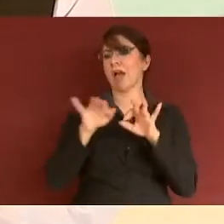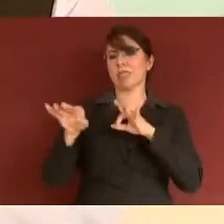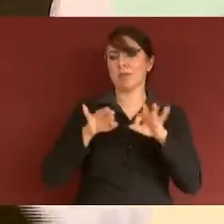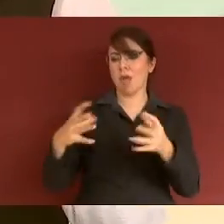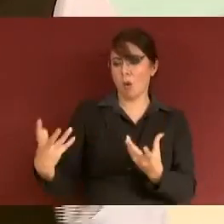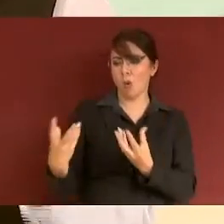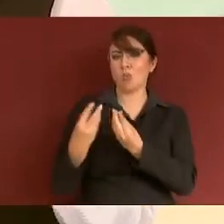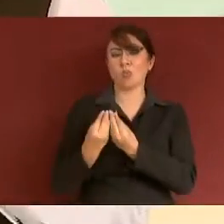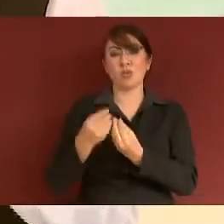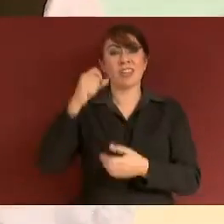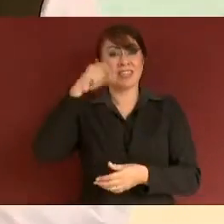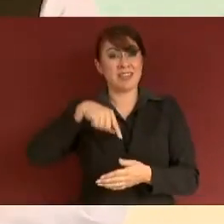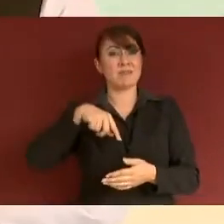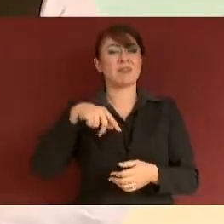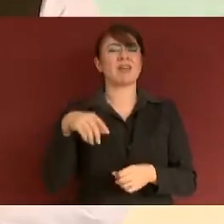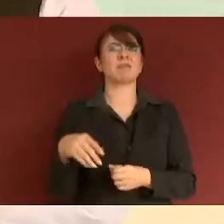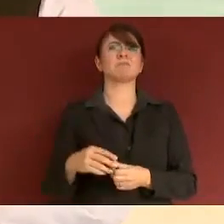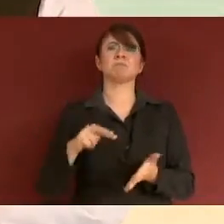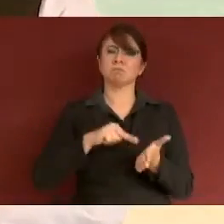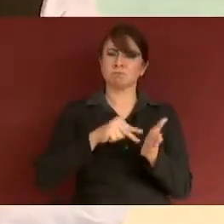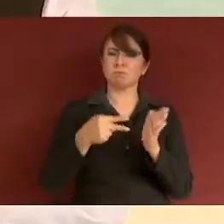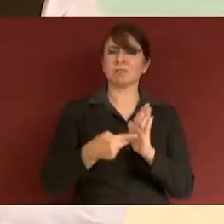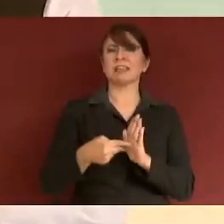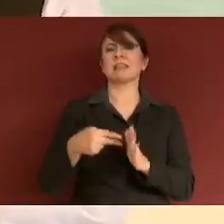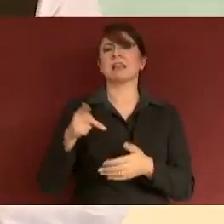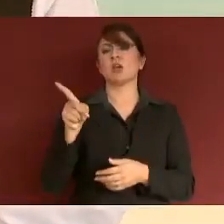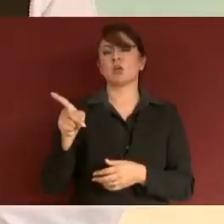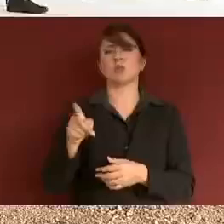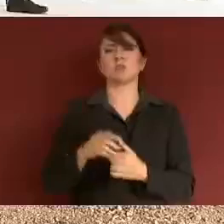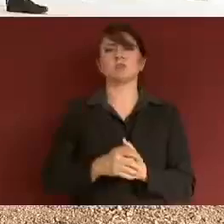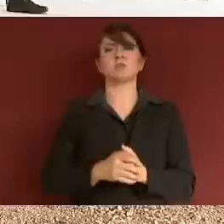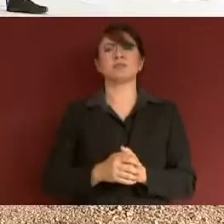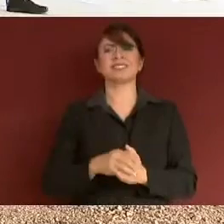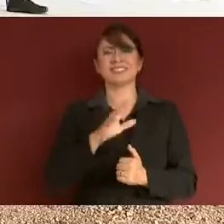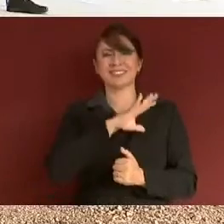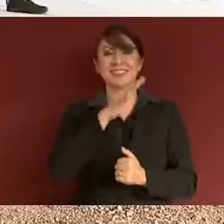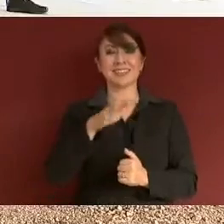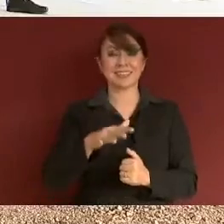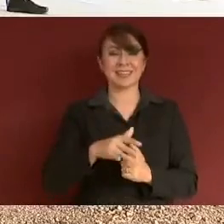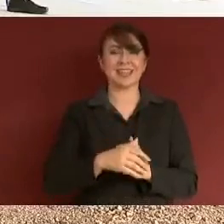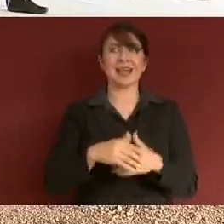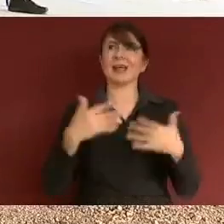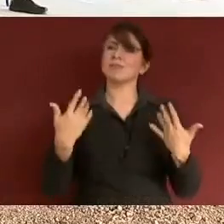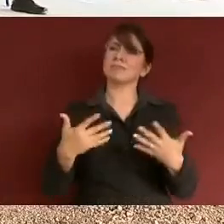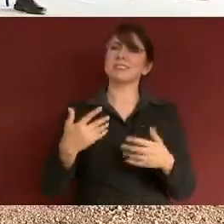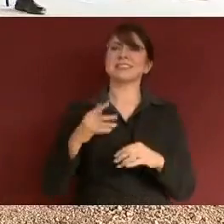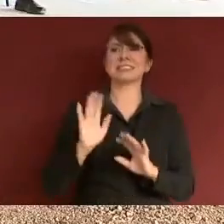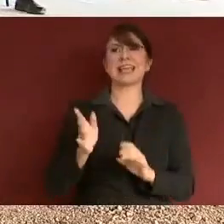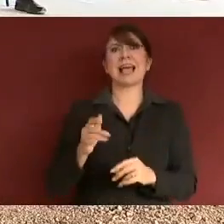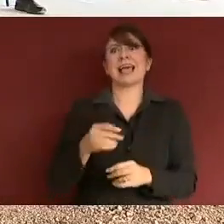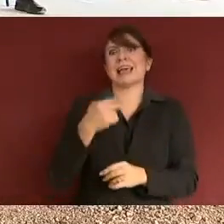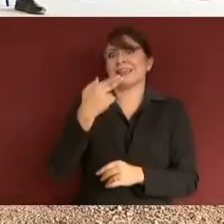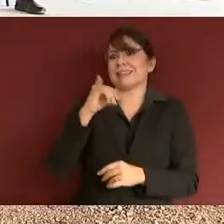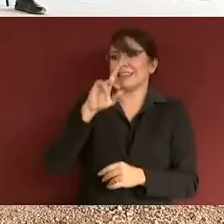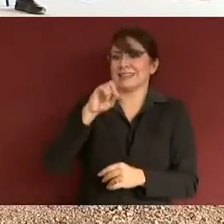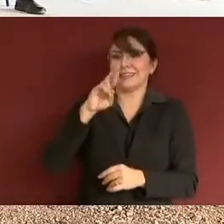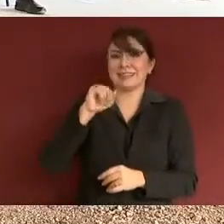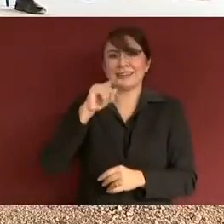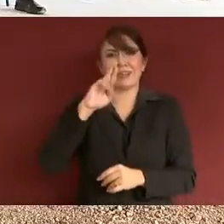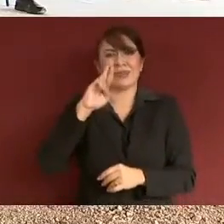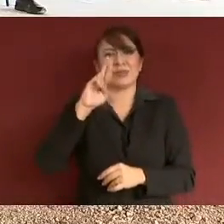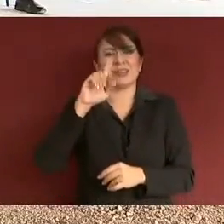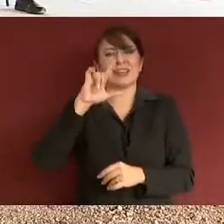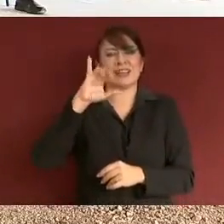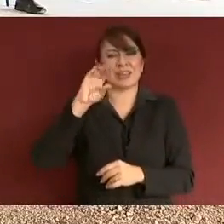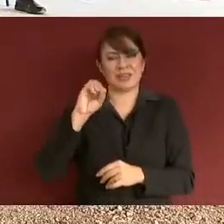hidráulico, su general. Ya le dimos título de hidráulico. Ha